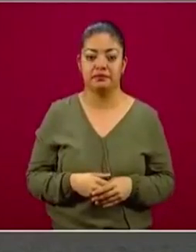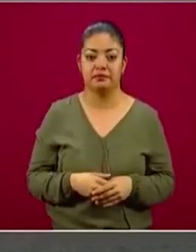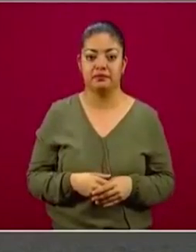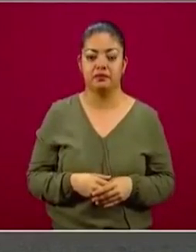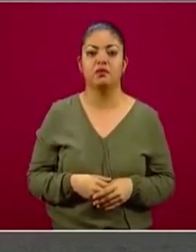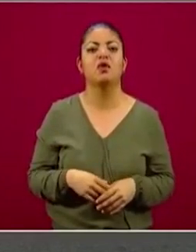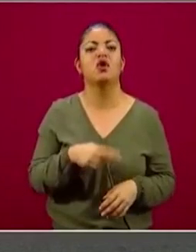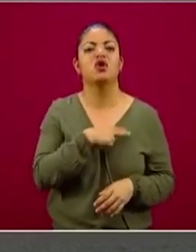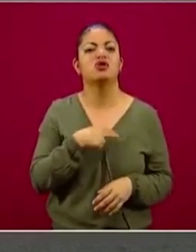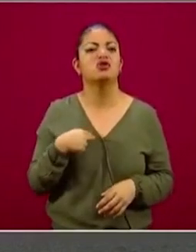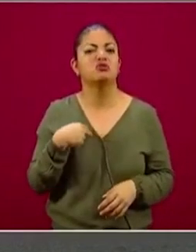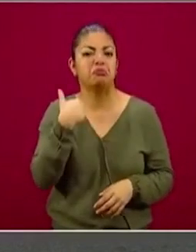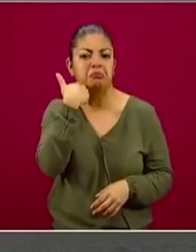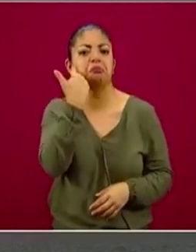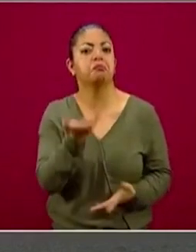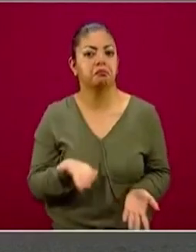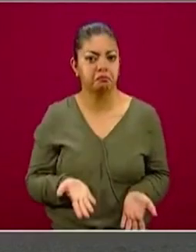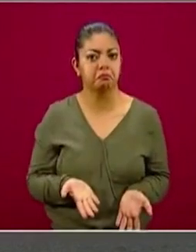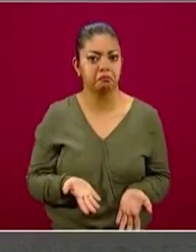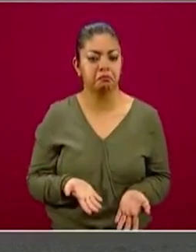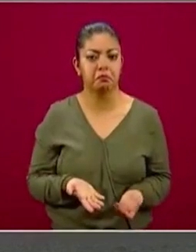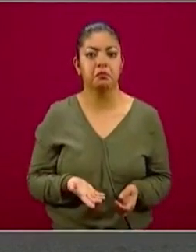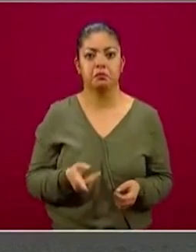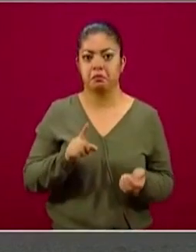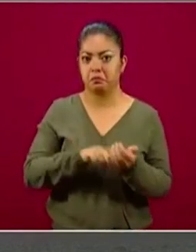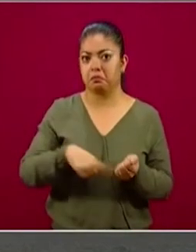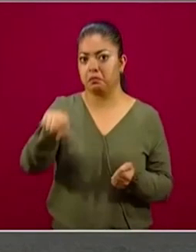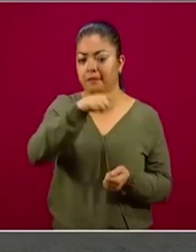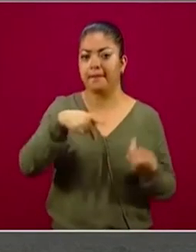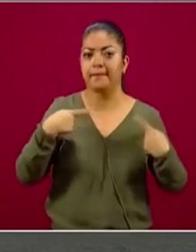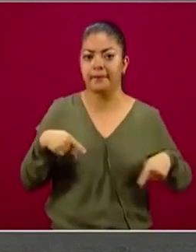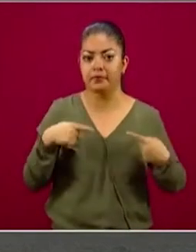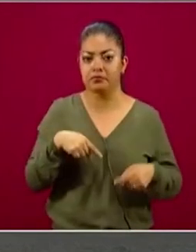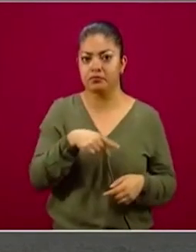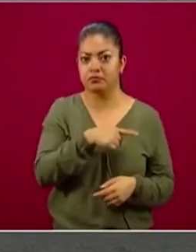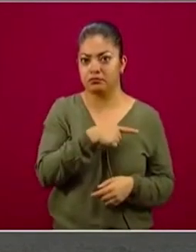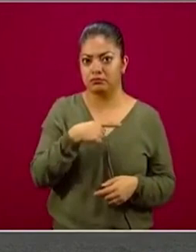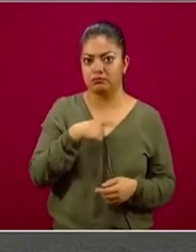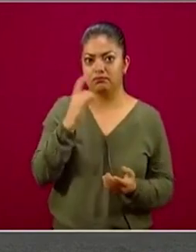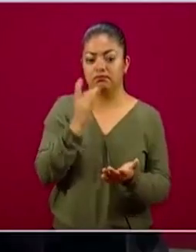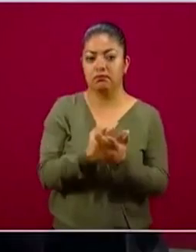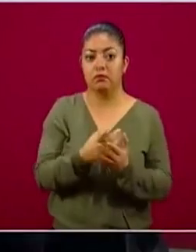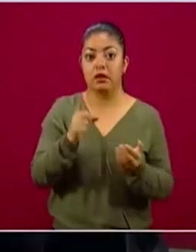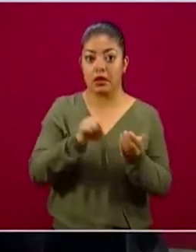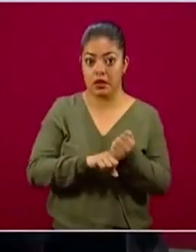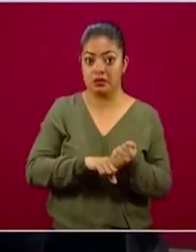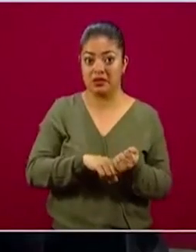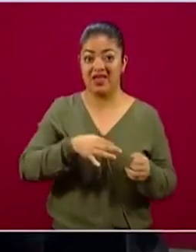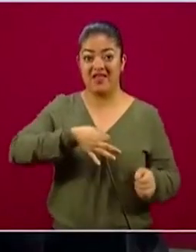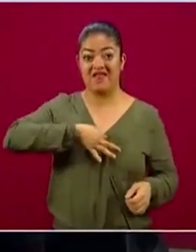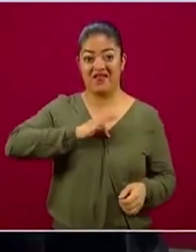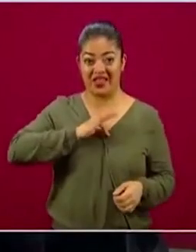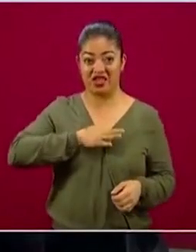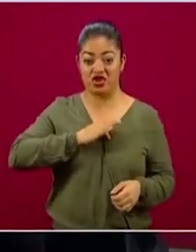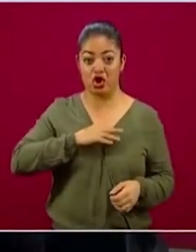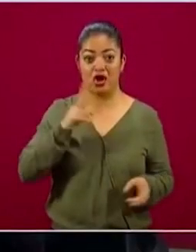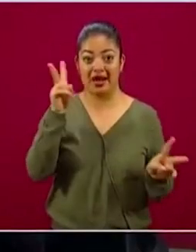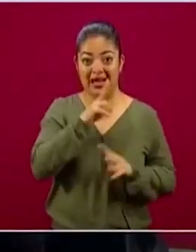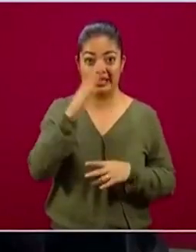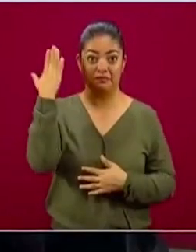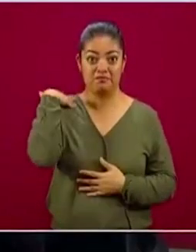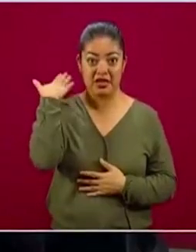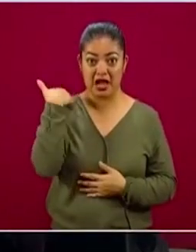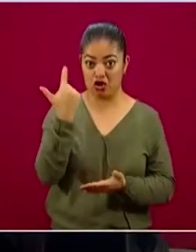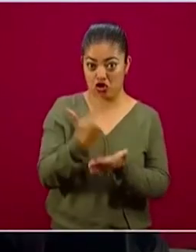¿Qué es lo que queremos que la población identifique? Las infecciones respiratorias agudas en